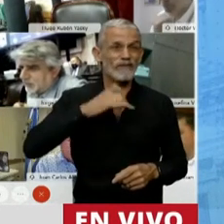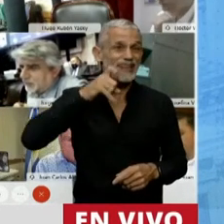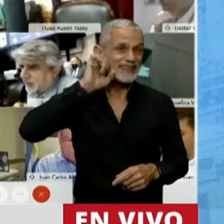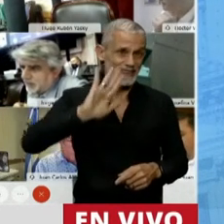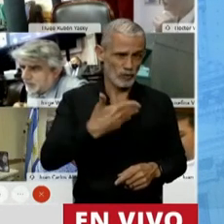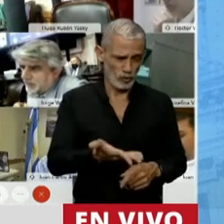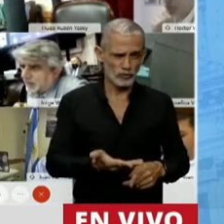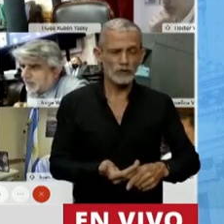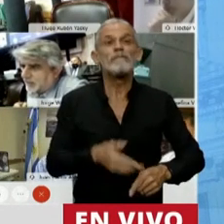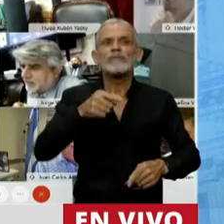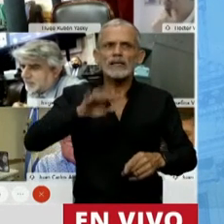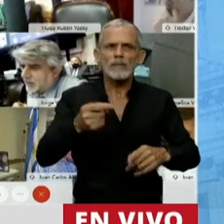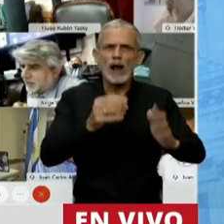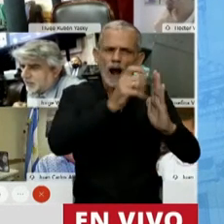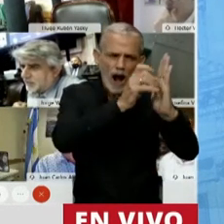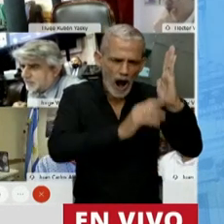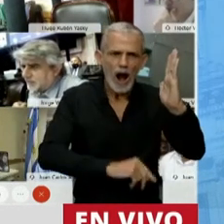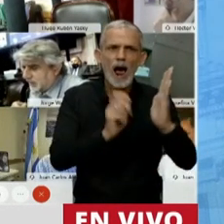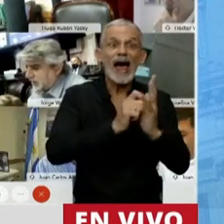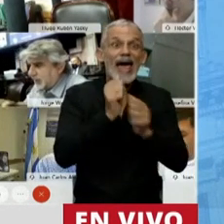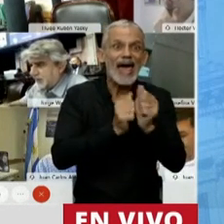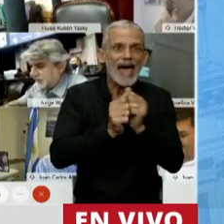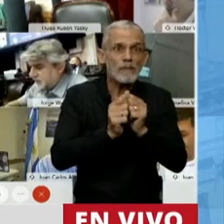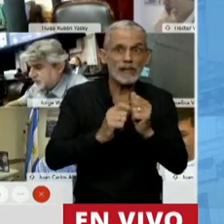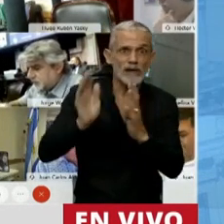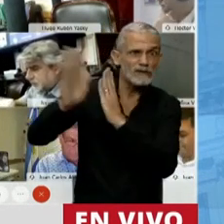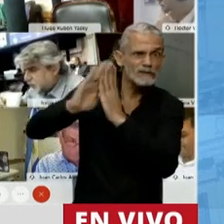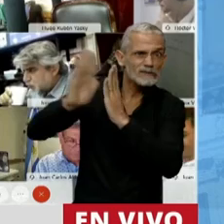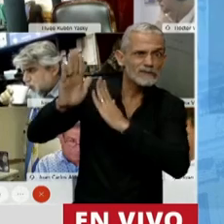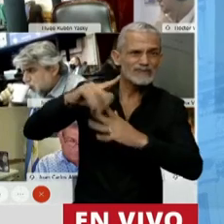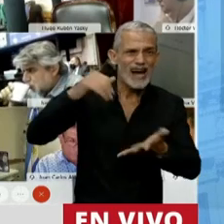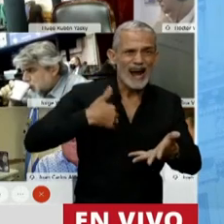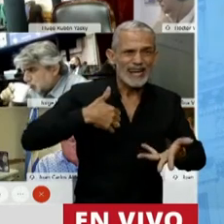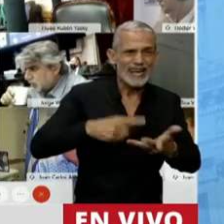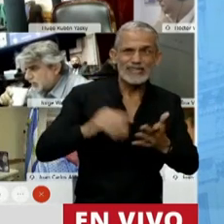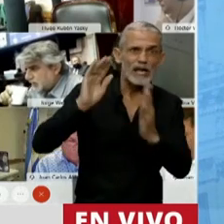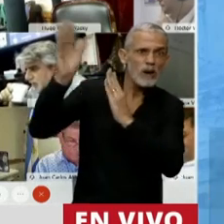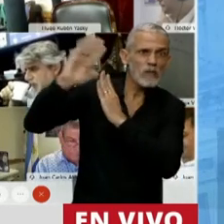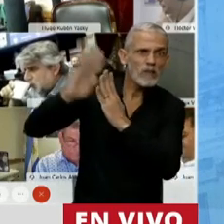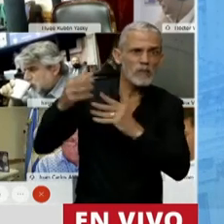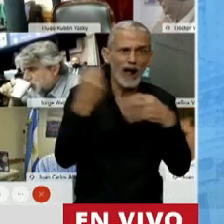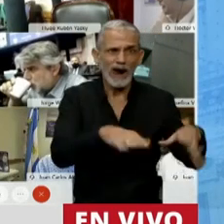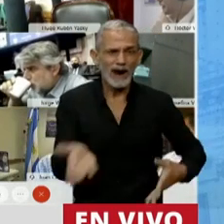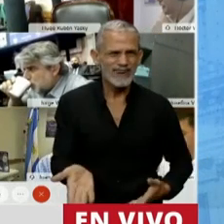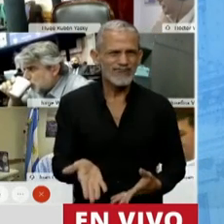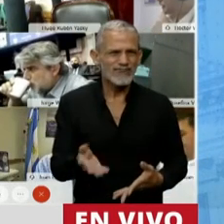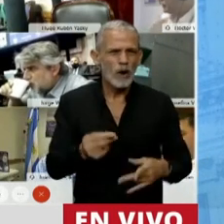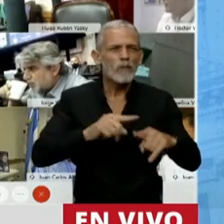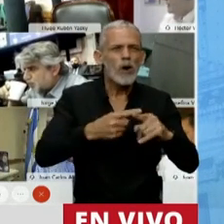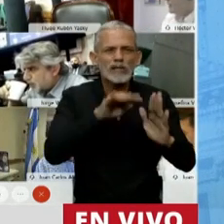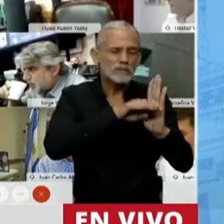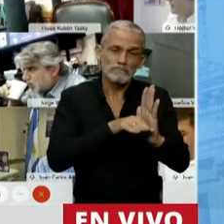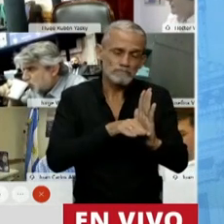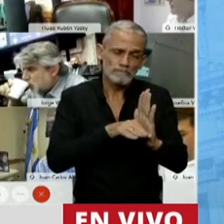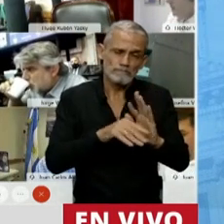Y además tenemos una larga lista de empresas que se están yendo del país por estas malas políticas. Tenemos que impulsar